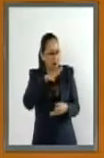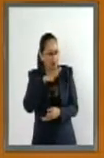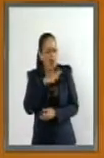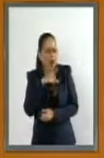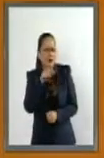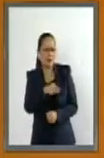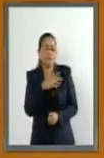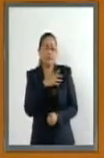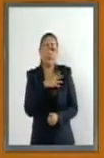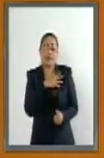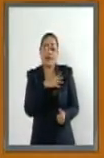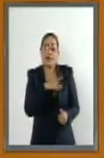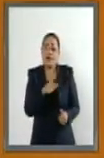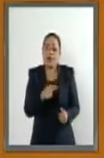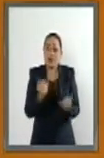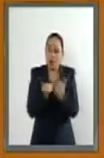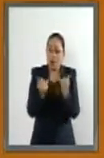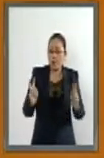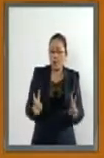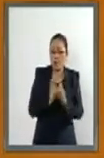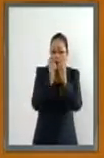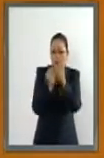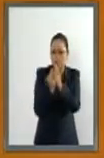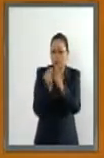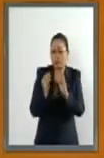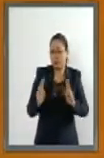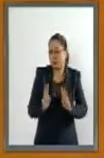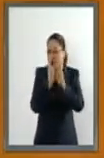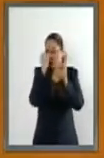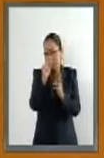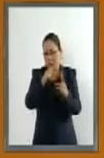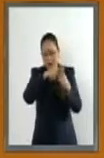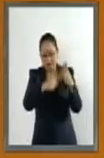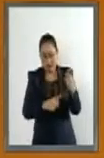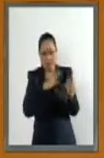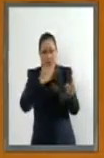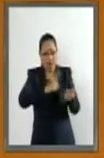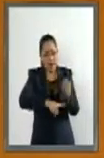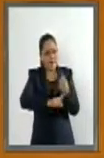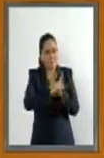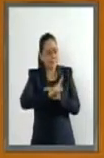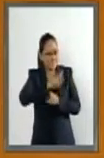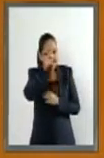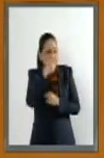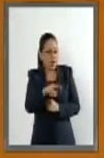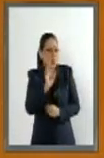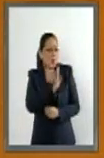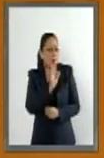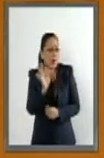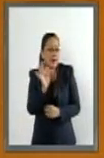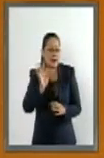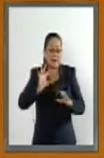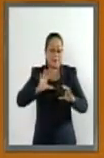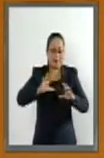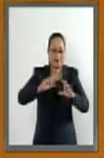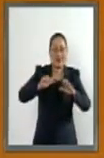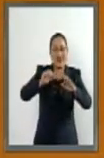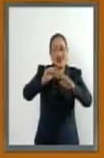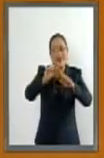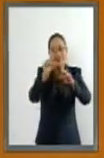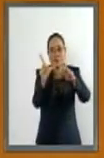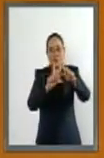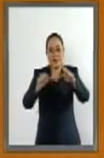huracanes y erupciones volcánicas. El país se ubica dentro del cinturón de fuego del Pacífico,